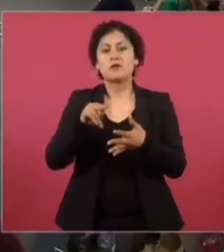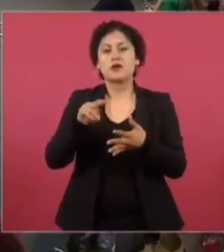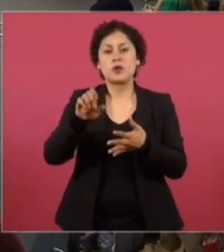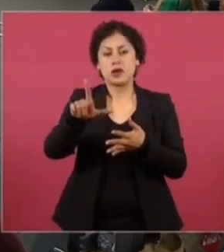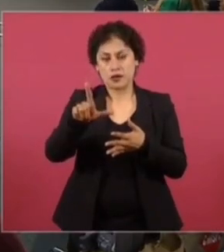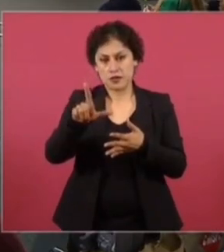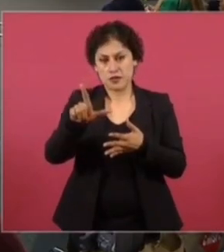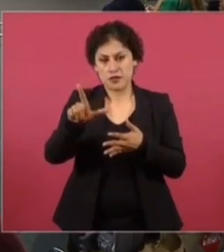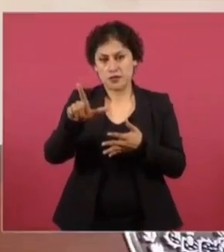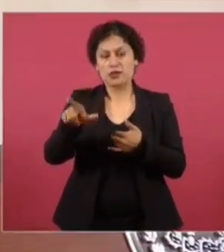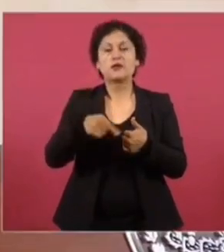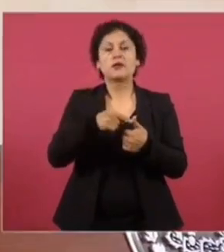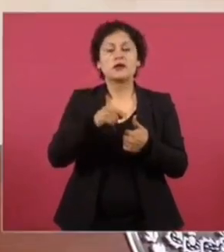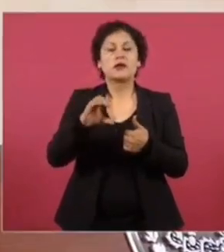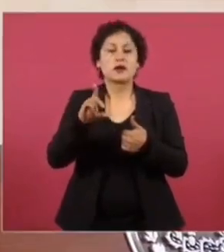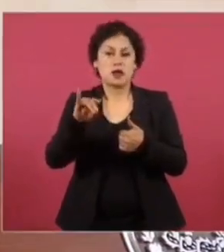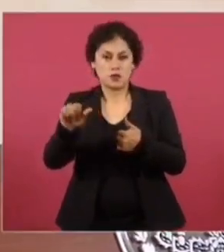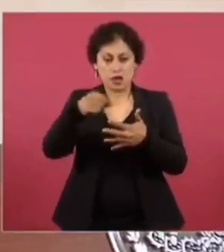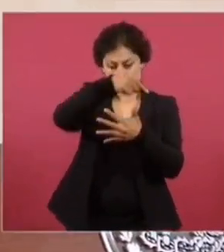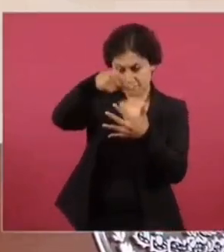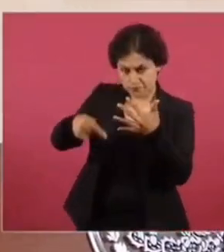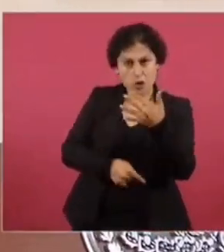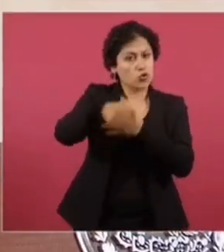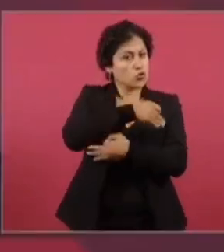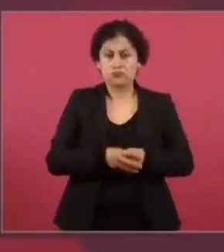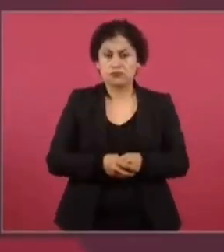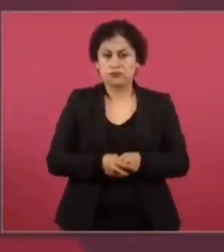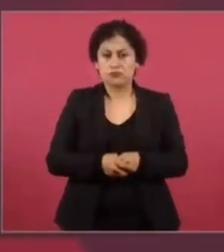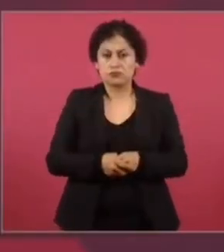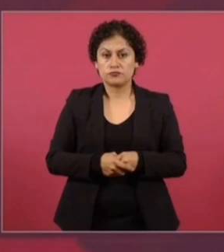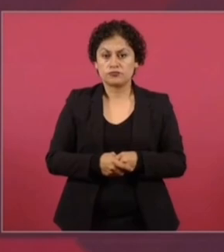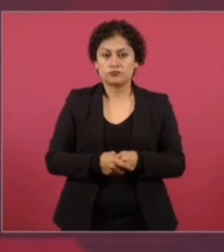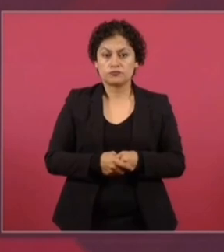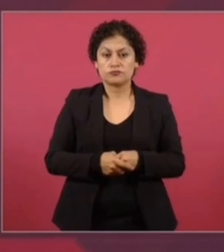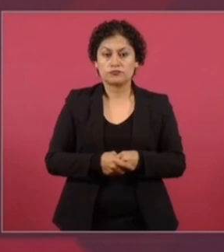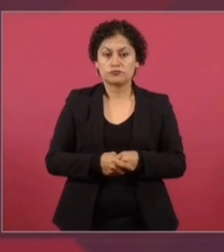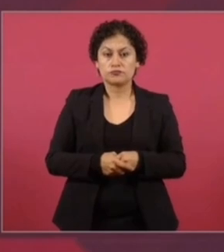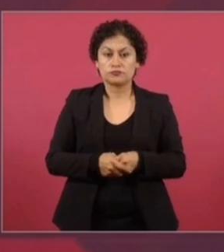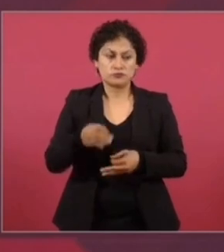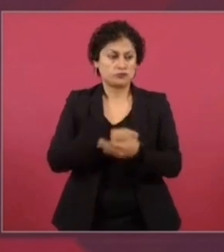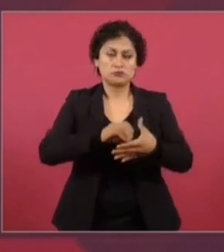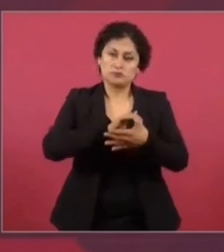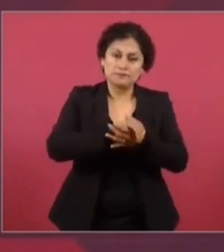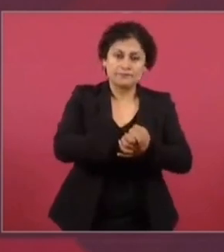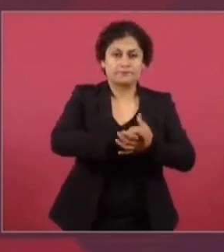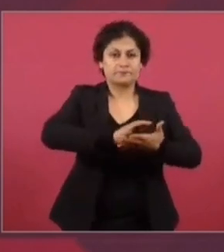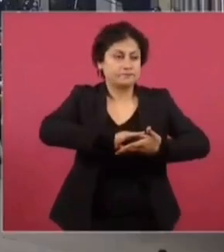y Claudia, todos hermanos, hermanas, todos, todos, todos, agárrense de las manos.